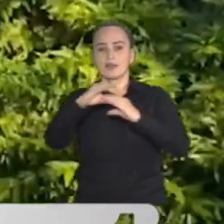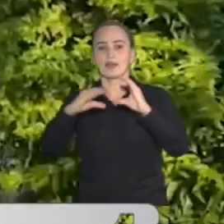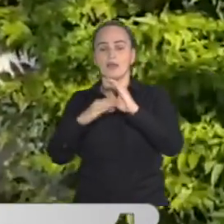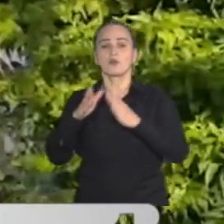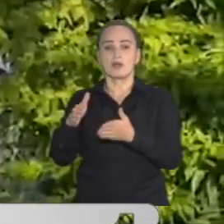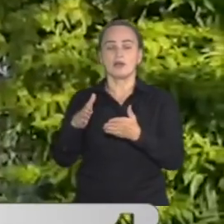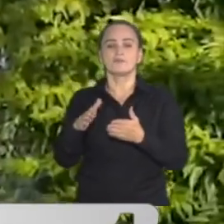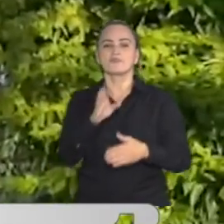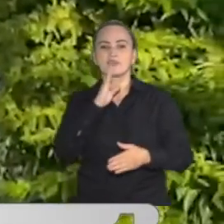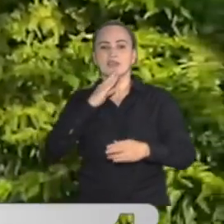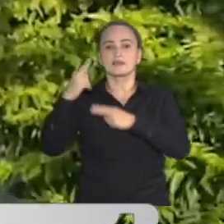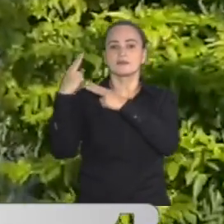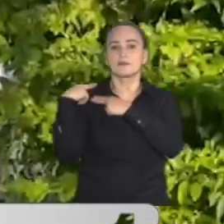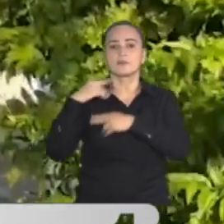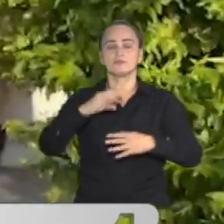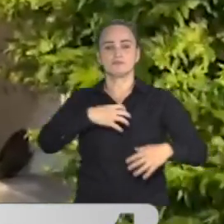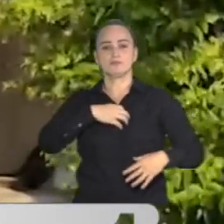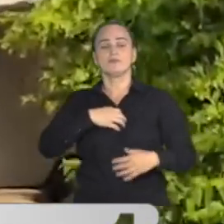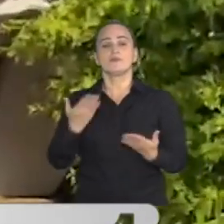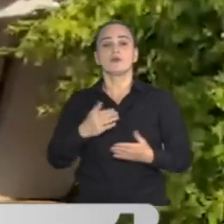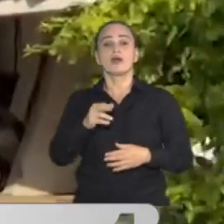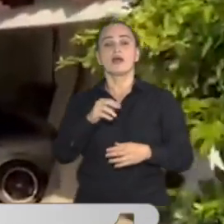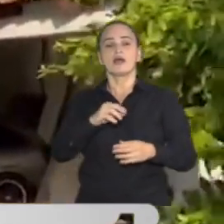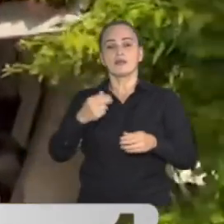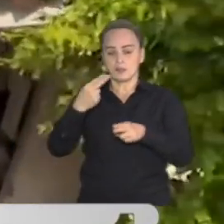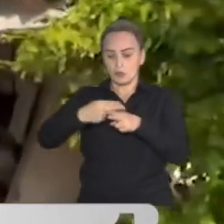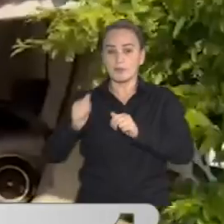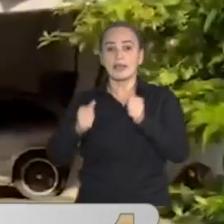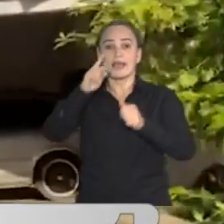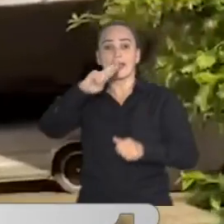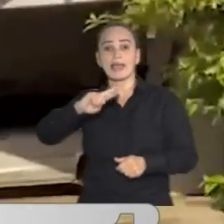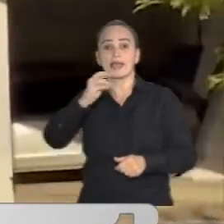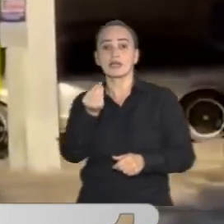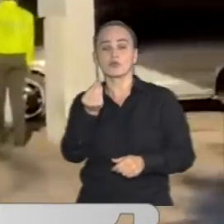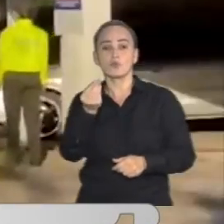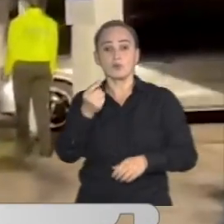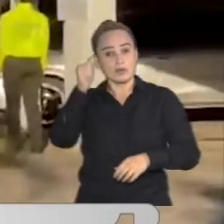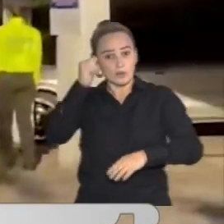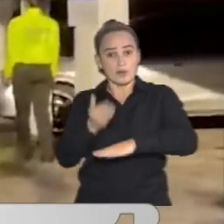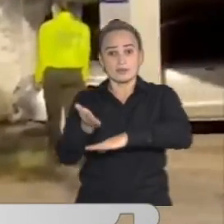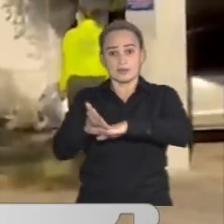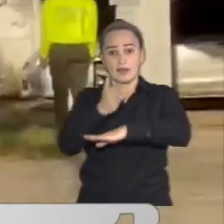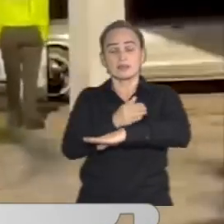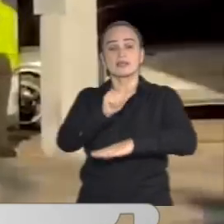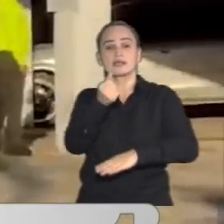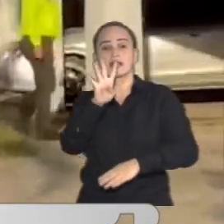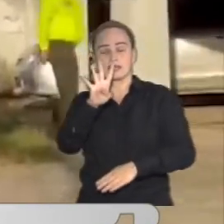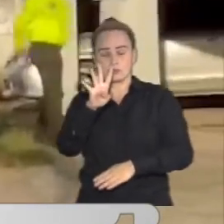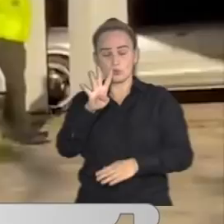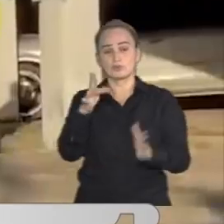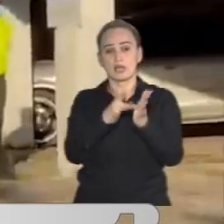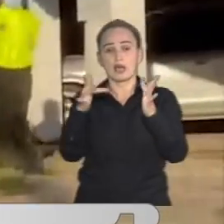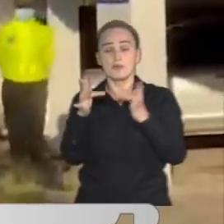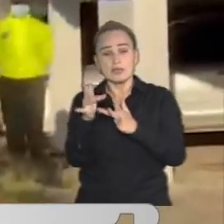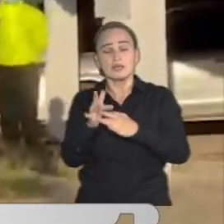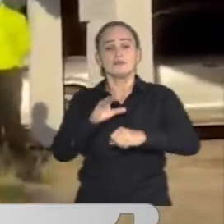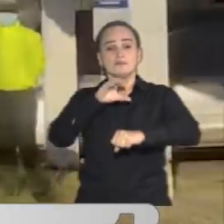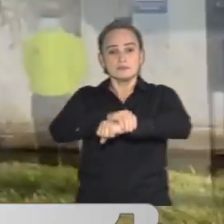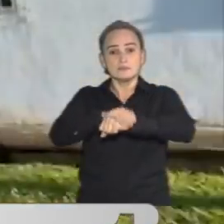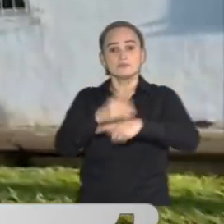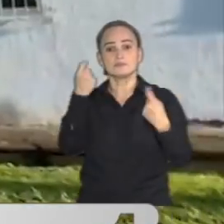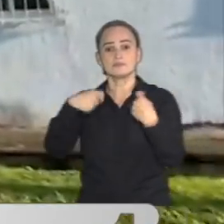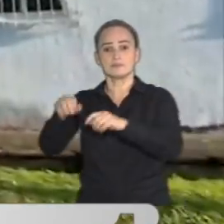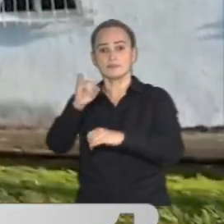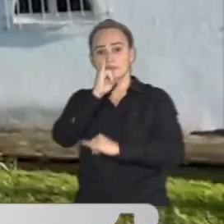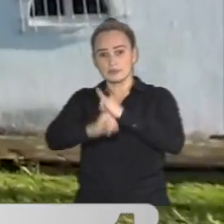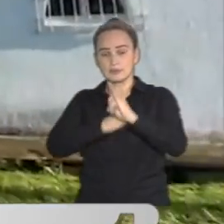que pertenecían a alias RQ, narcotraficante capturado el pasado 14 de abril de 2010 y extraditado a Estados